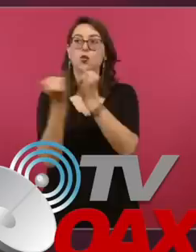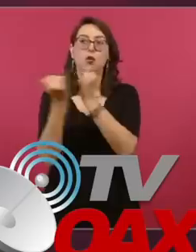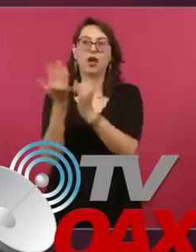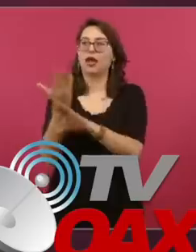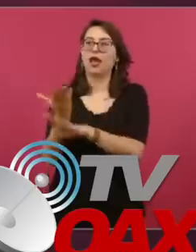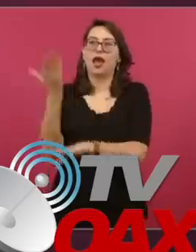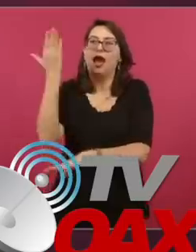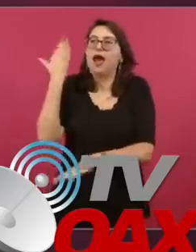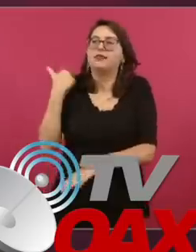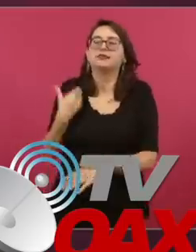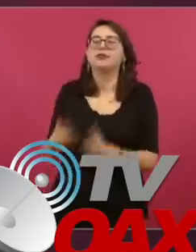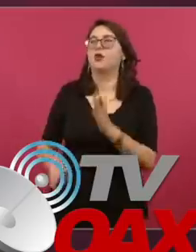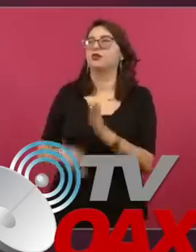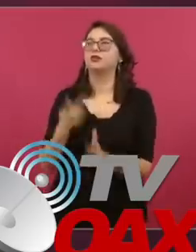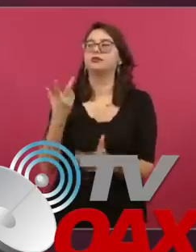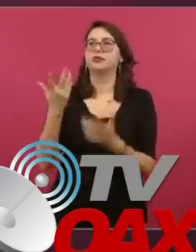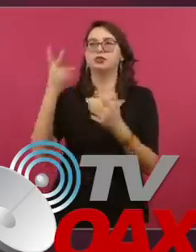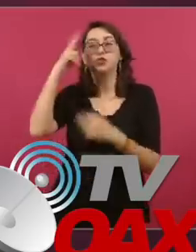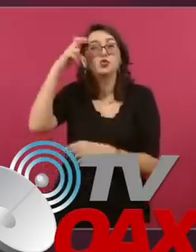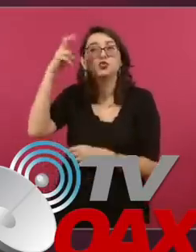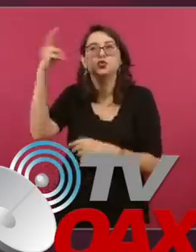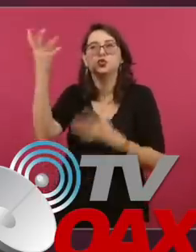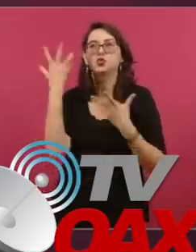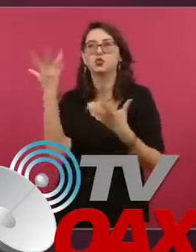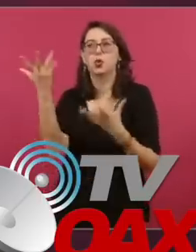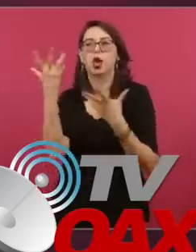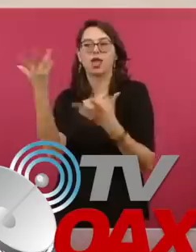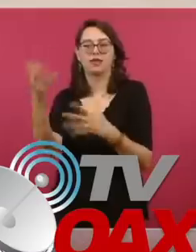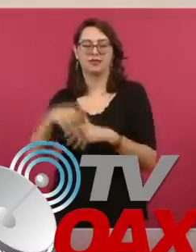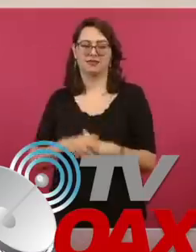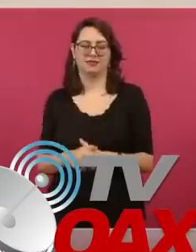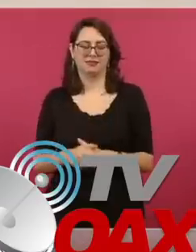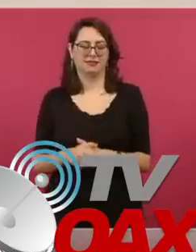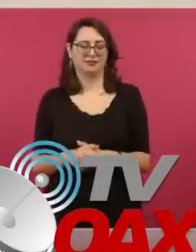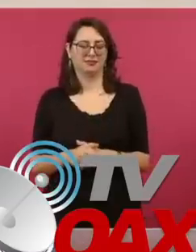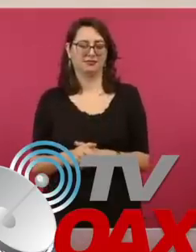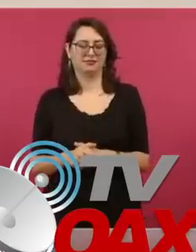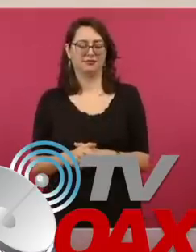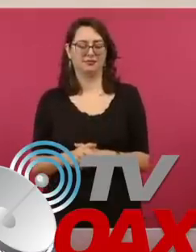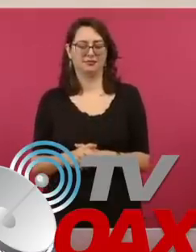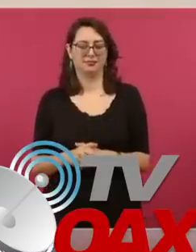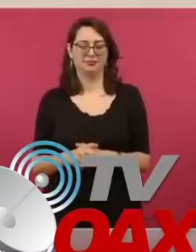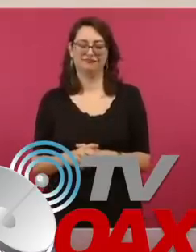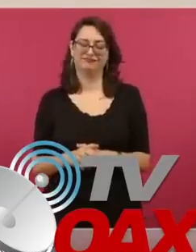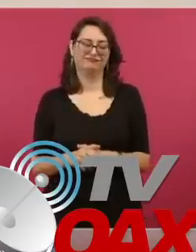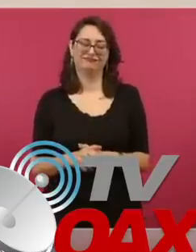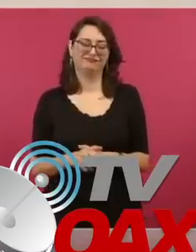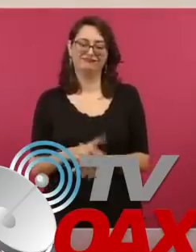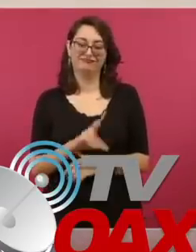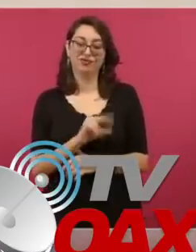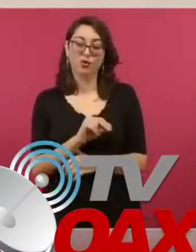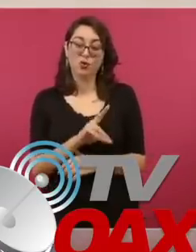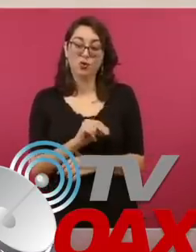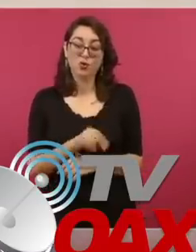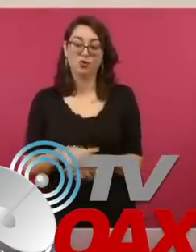y entonces nos vamos a quedar. Pues no,